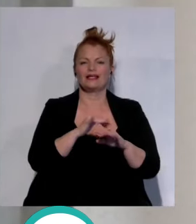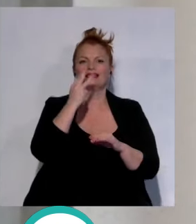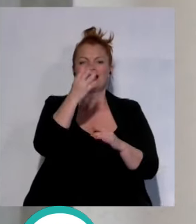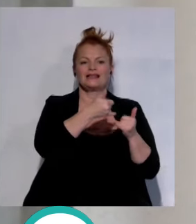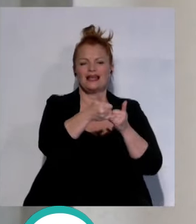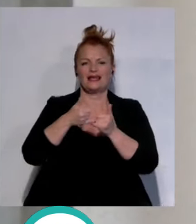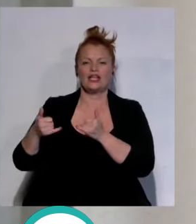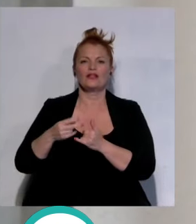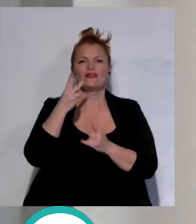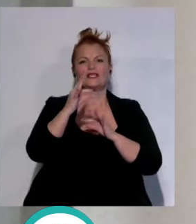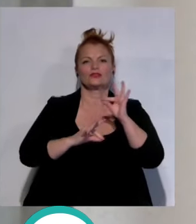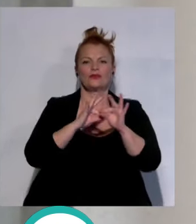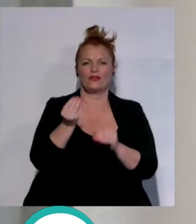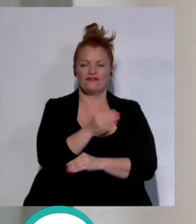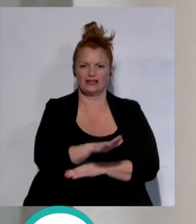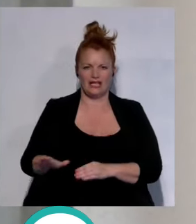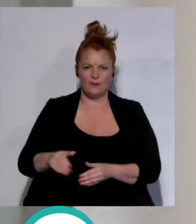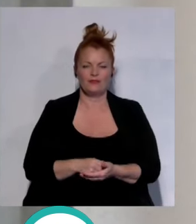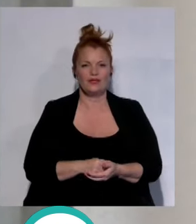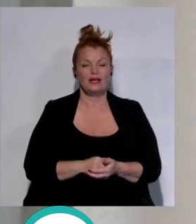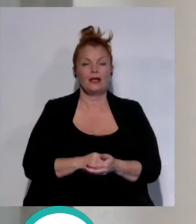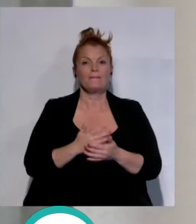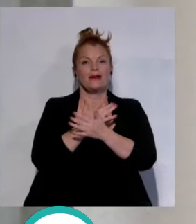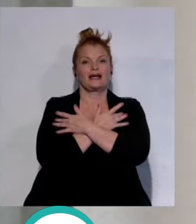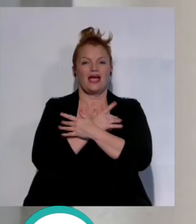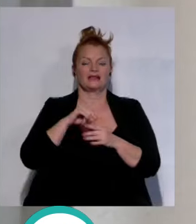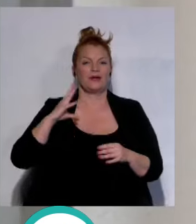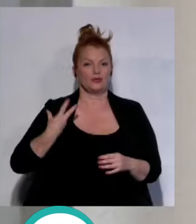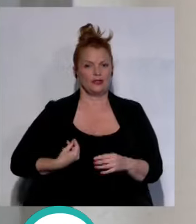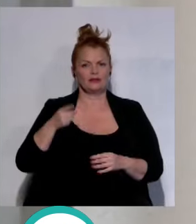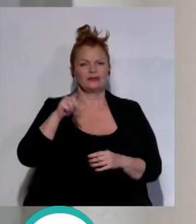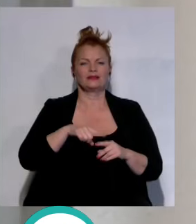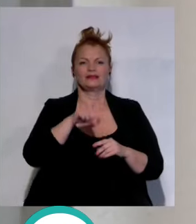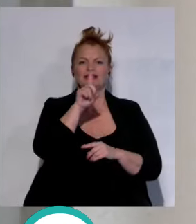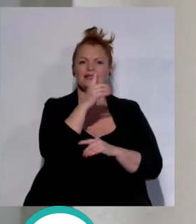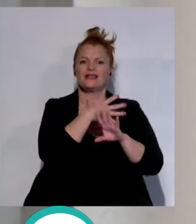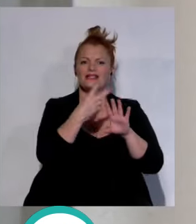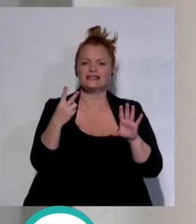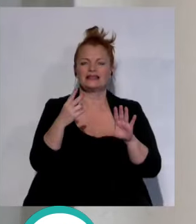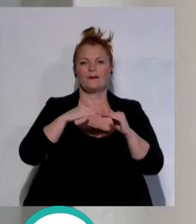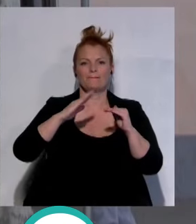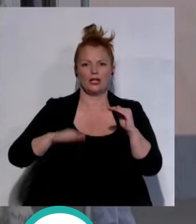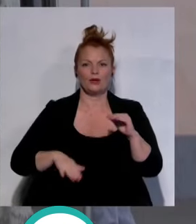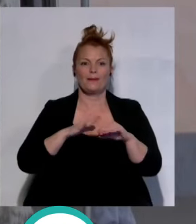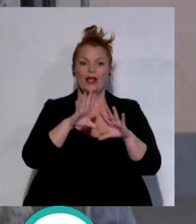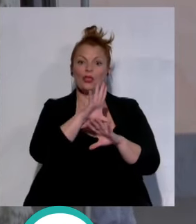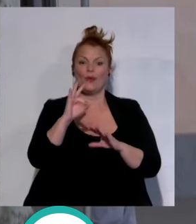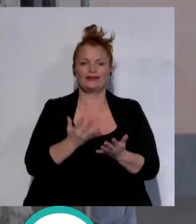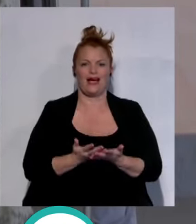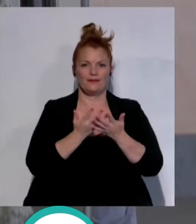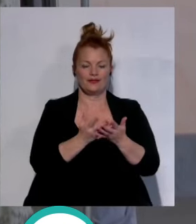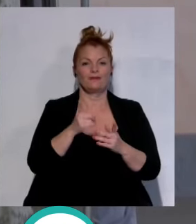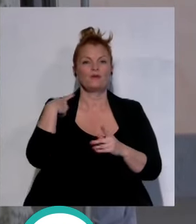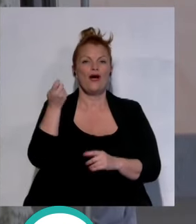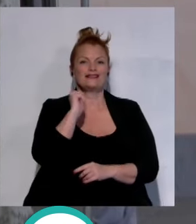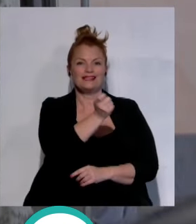líneas del segundo ciclo de infantil. En el María Auxiliadora han solicitado el ingreso 17 menores para sus 50 plazas y en las